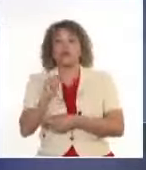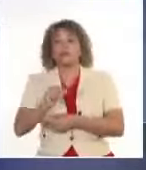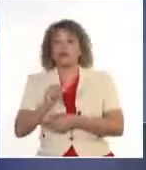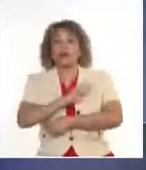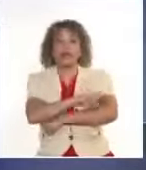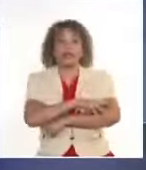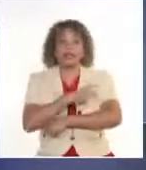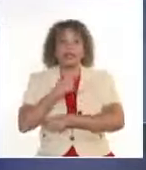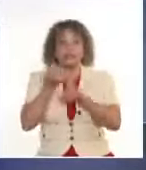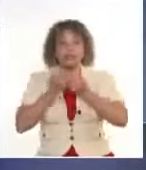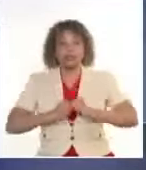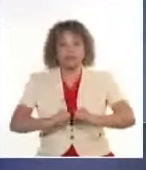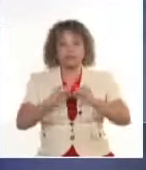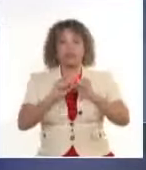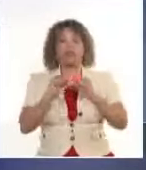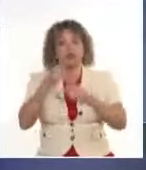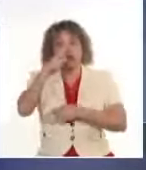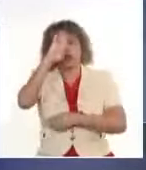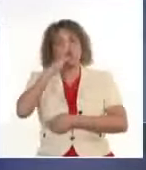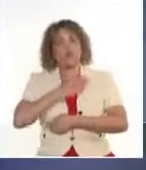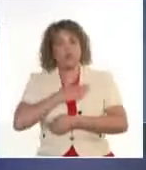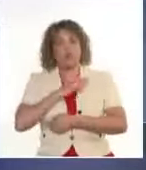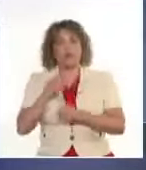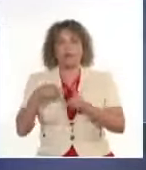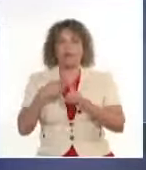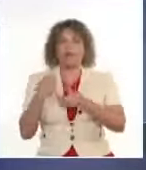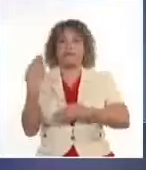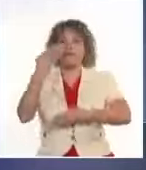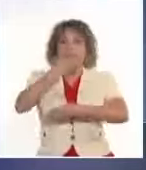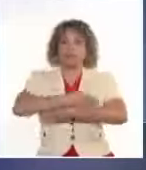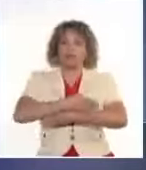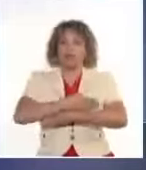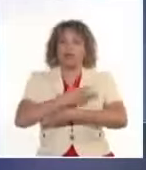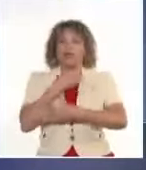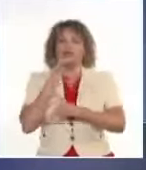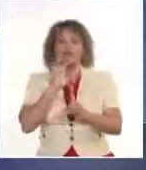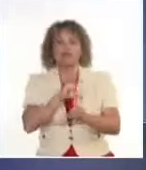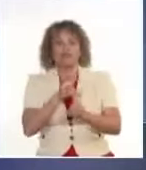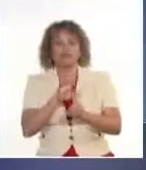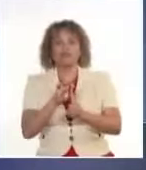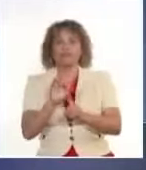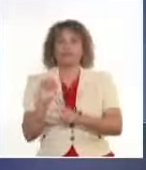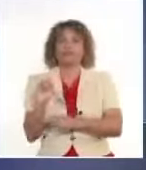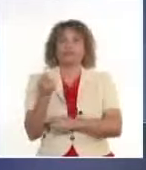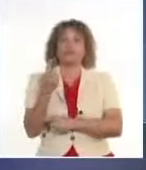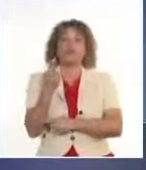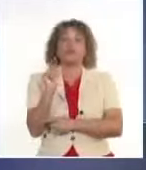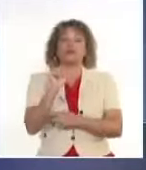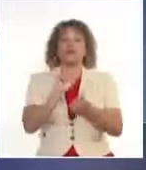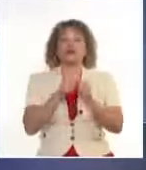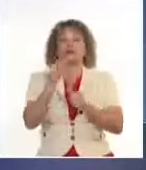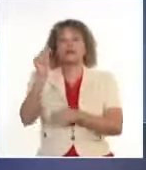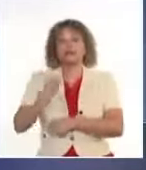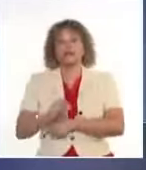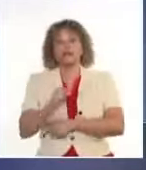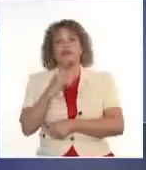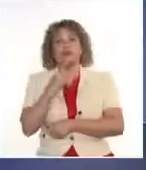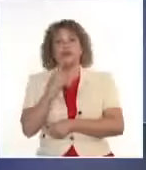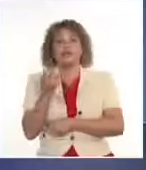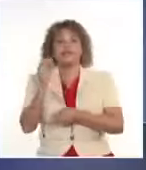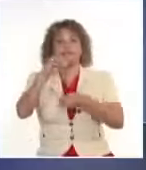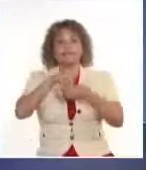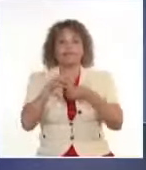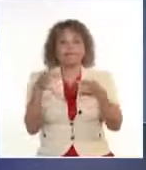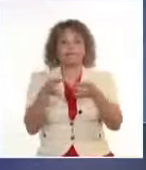contexto en el cual la Cuba bloqueada, atacada y calumniada, sin un solo atleta o entrenador importado en sus filas,